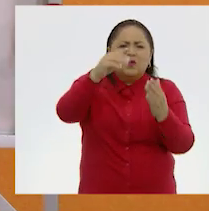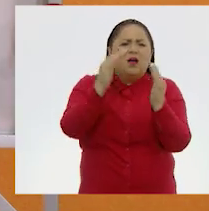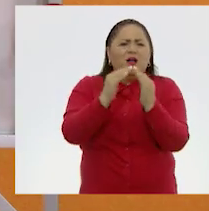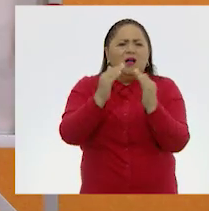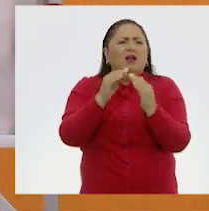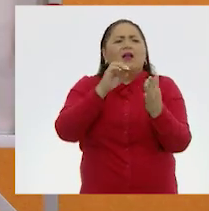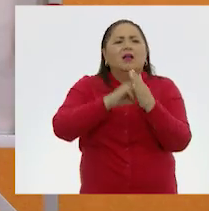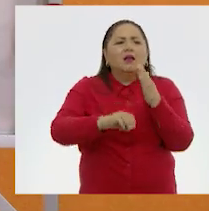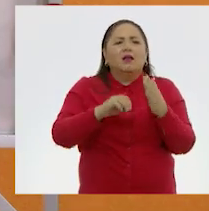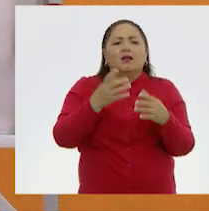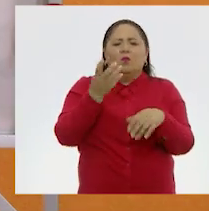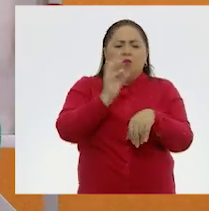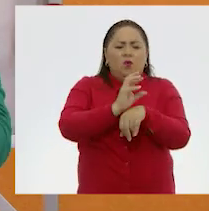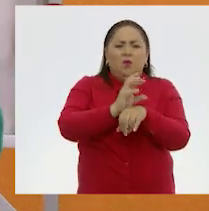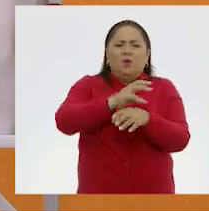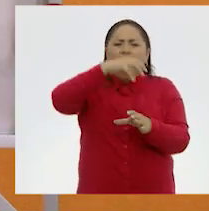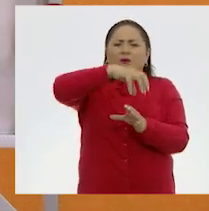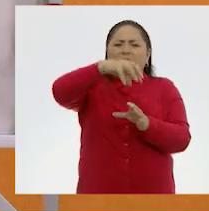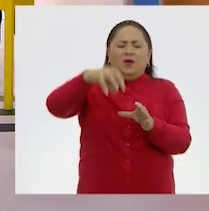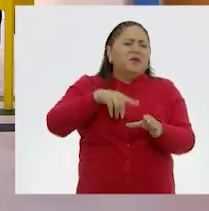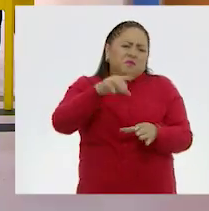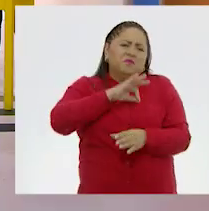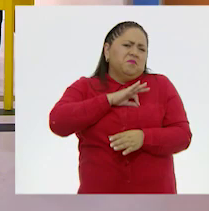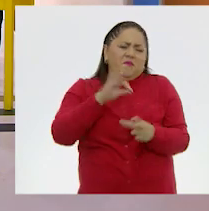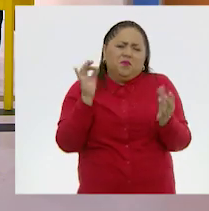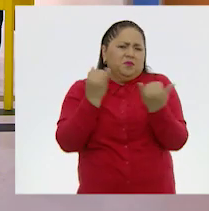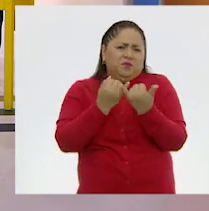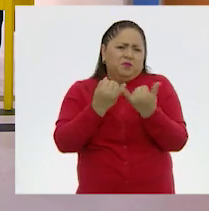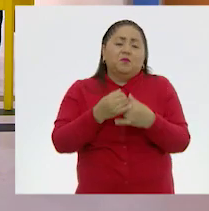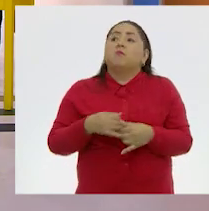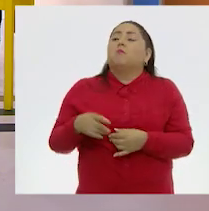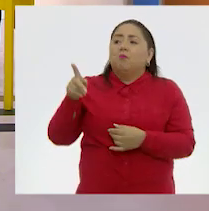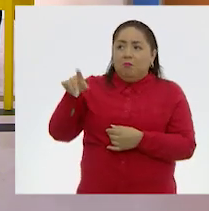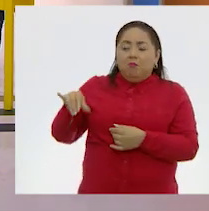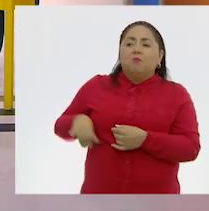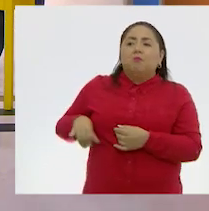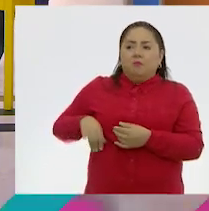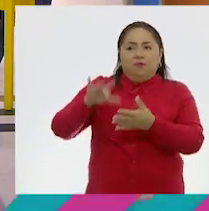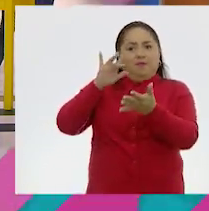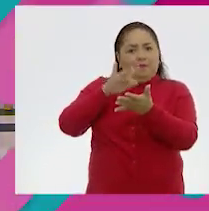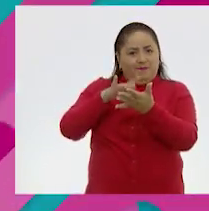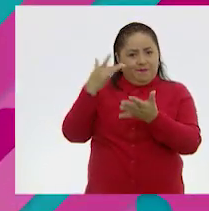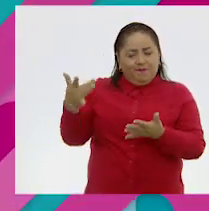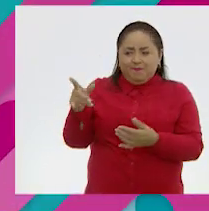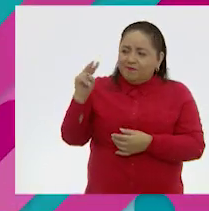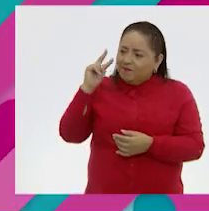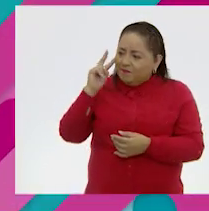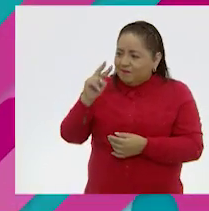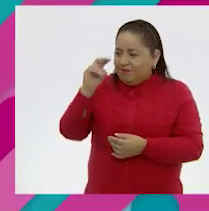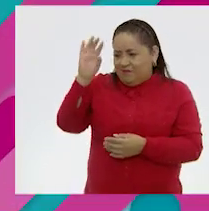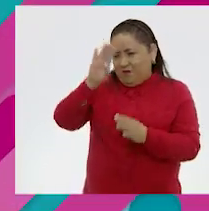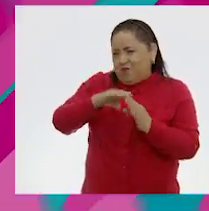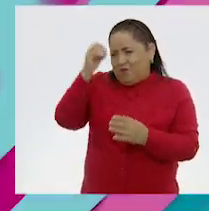casa, como una huevera, etc. Ah, muy interesante y gracias por la observación.